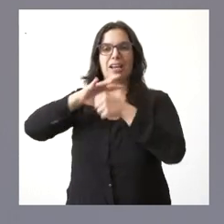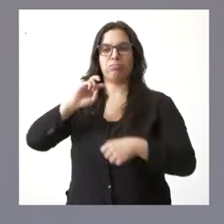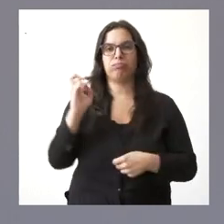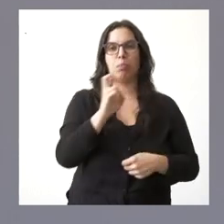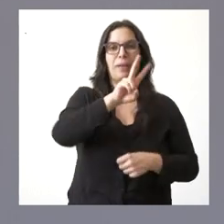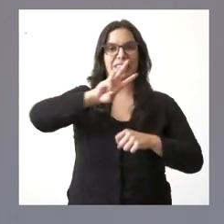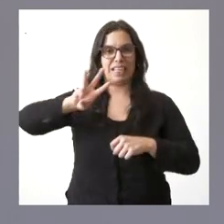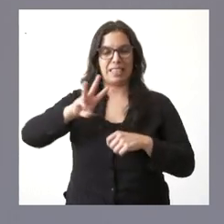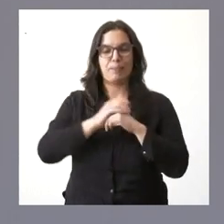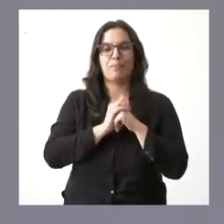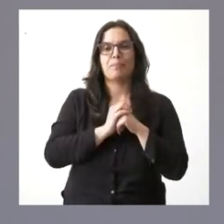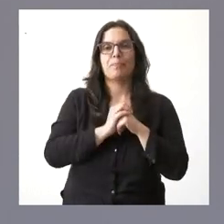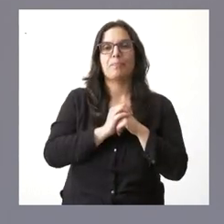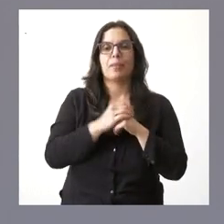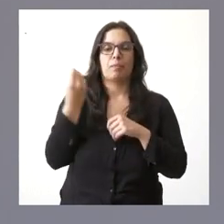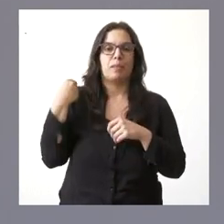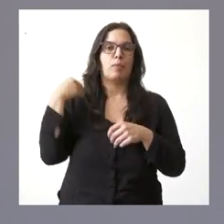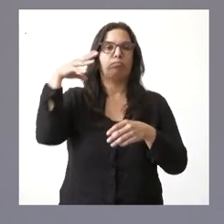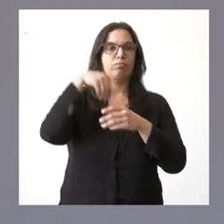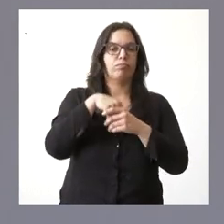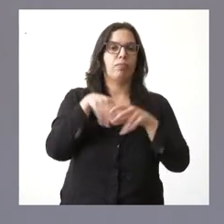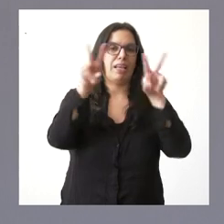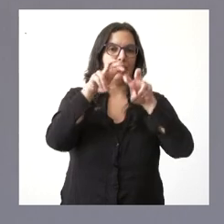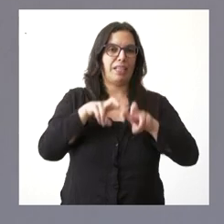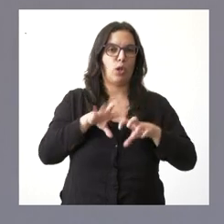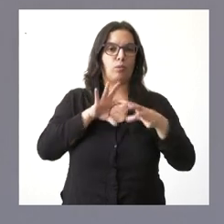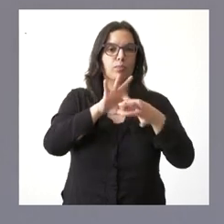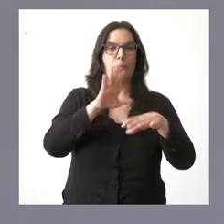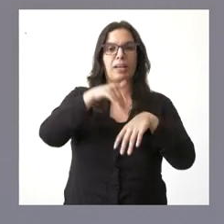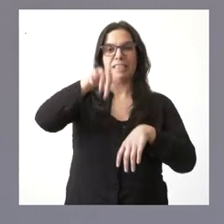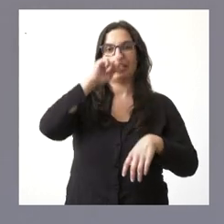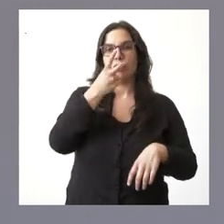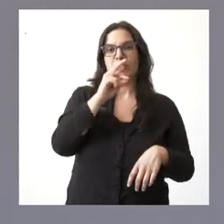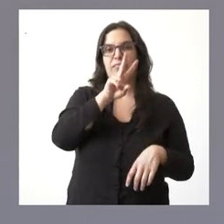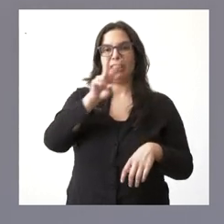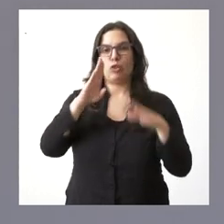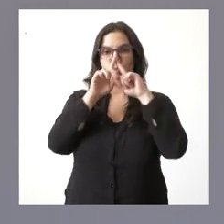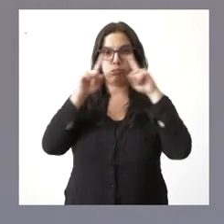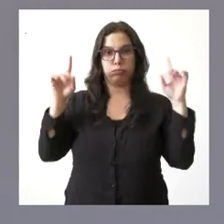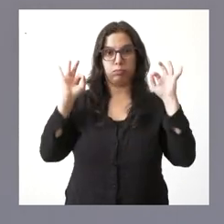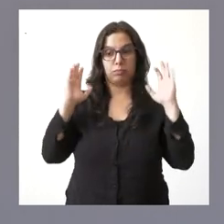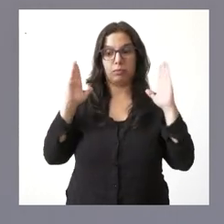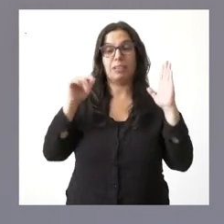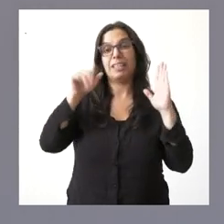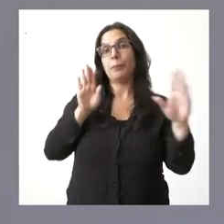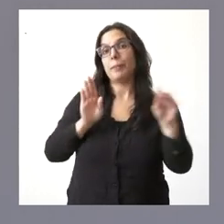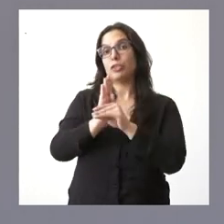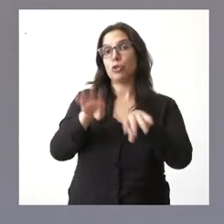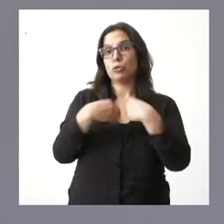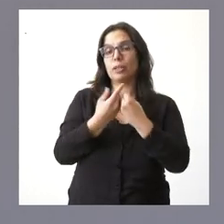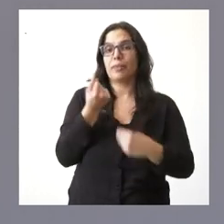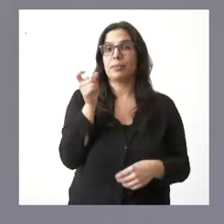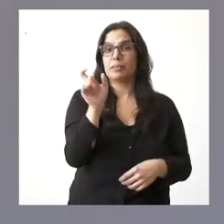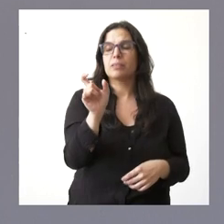de las actividades de investigación que tienen ustedes relacionadas para este año 2022 con una inversión cuyo importe